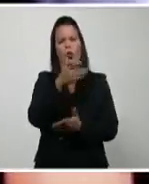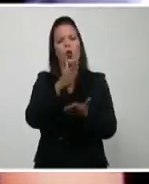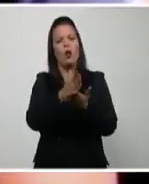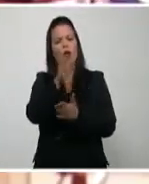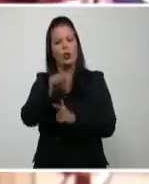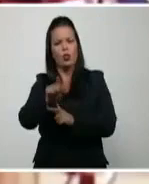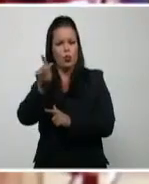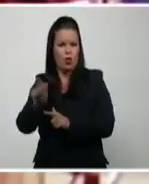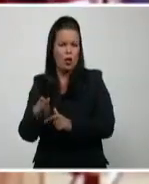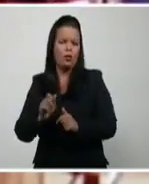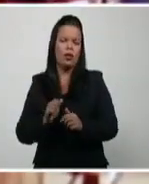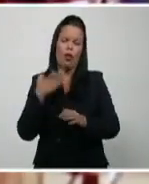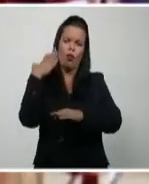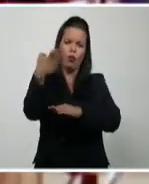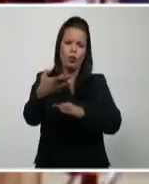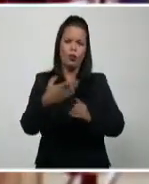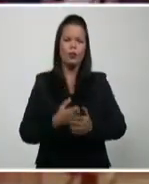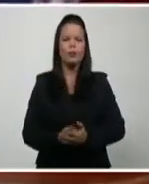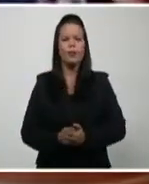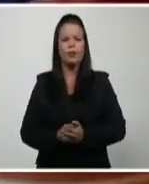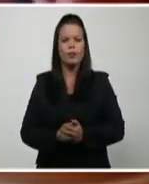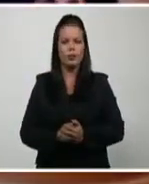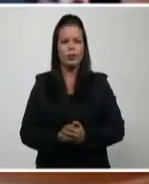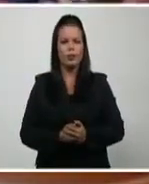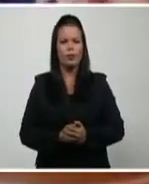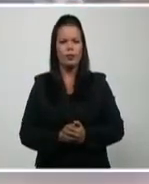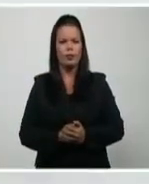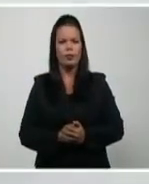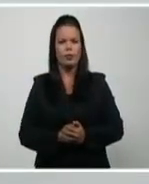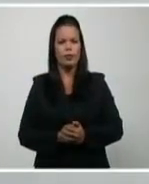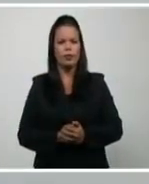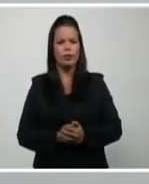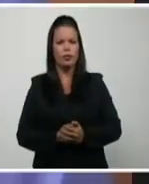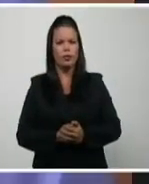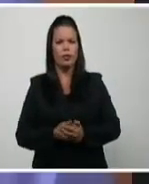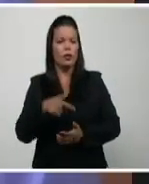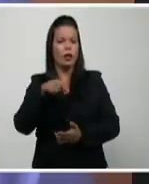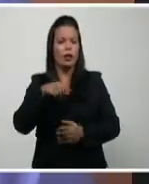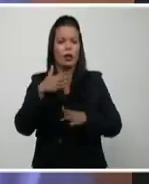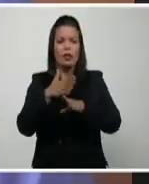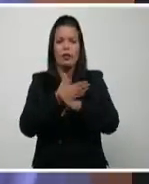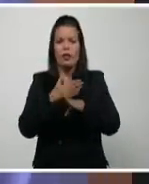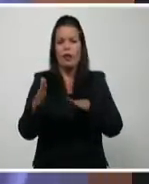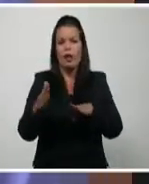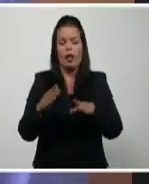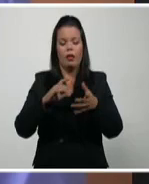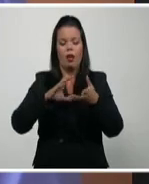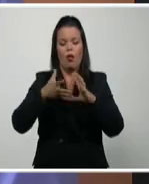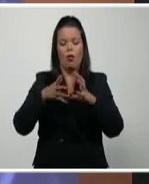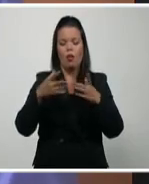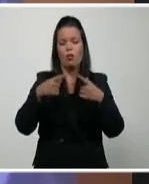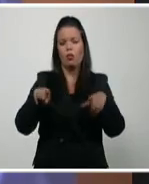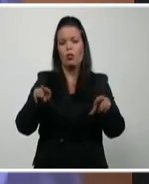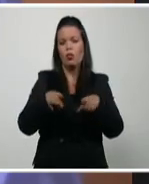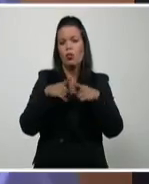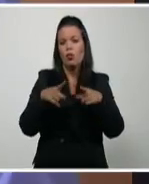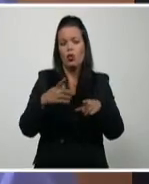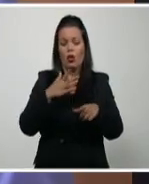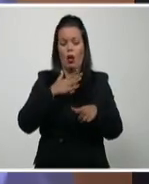conforman nuestra identidad. Cuba ha exportado más de 20 géneros al mundo. Se puede citar el danzón en